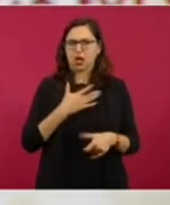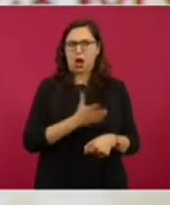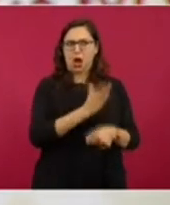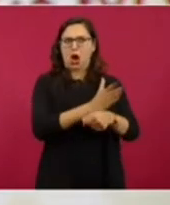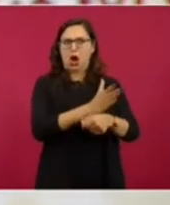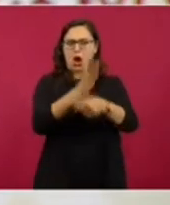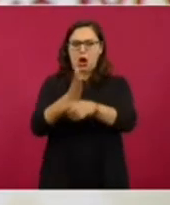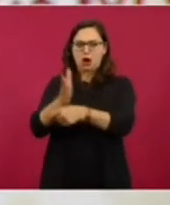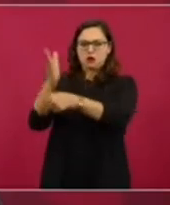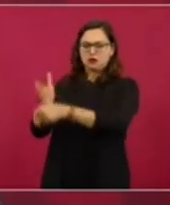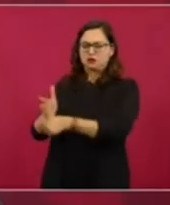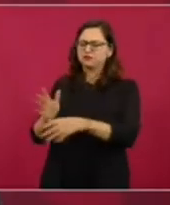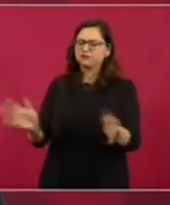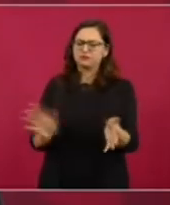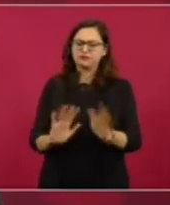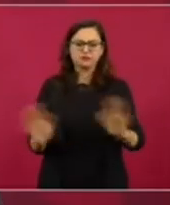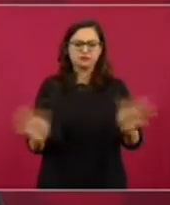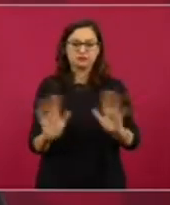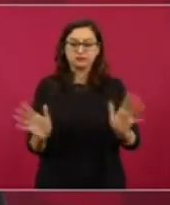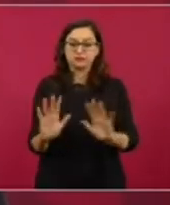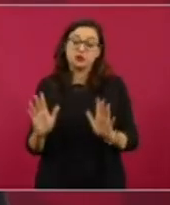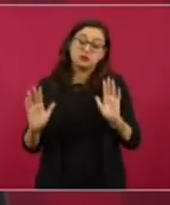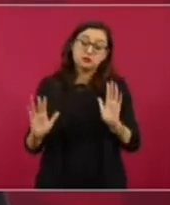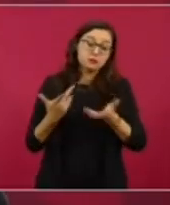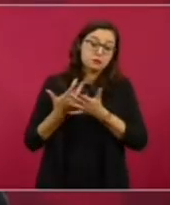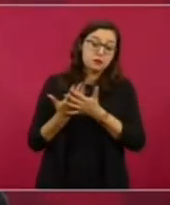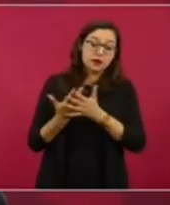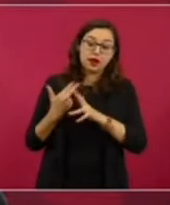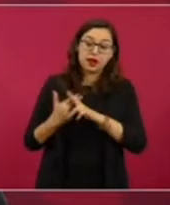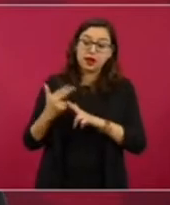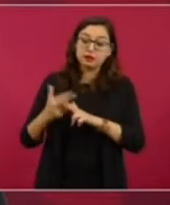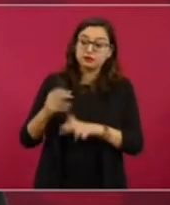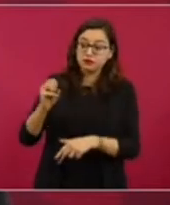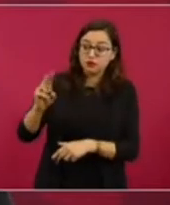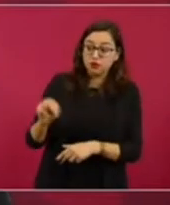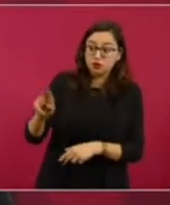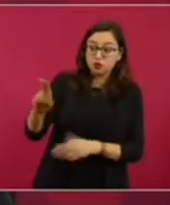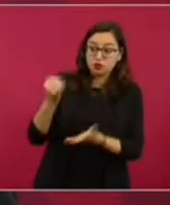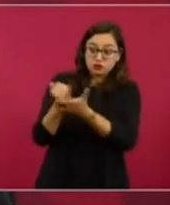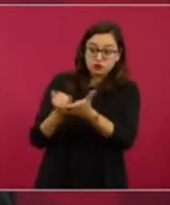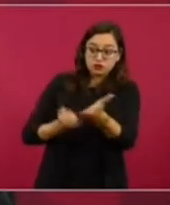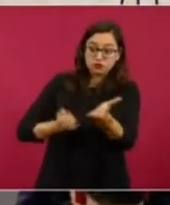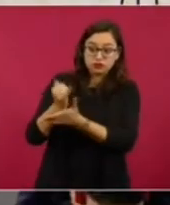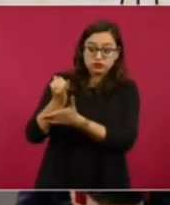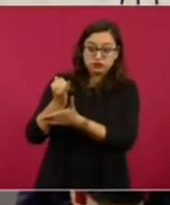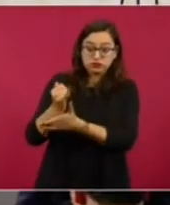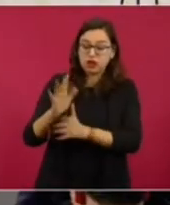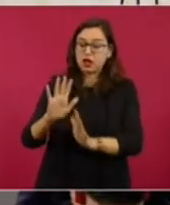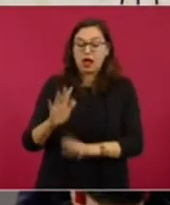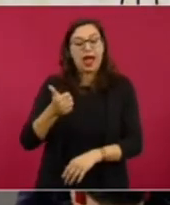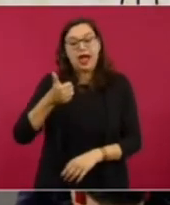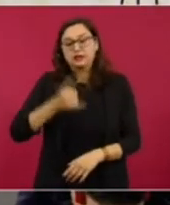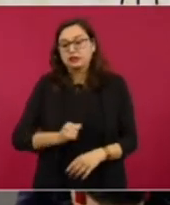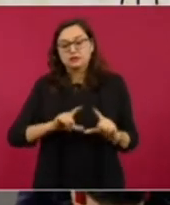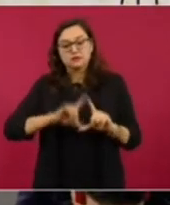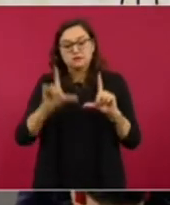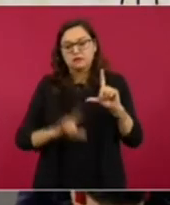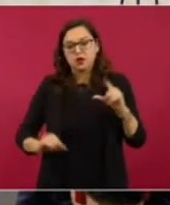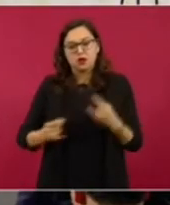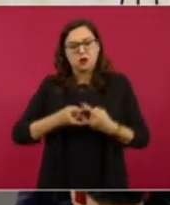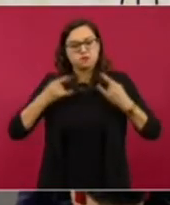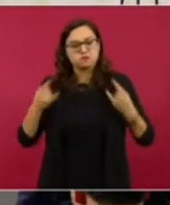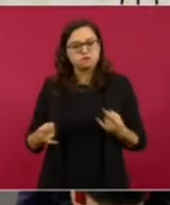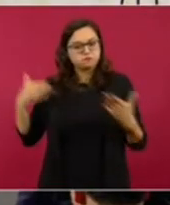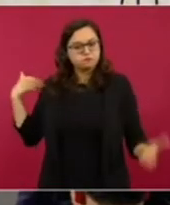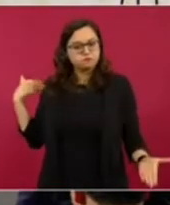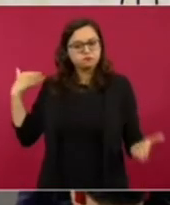multilaterales, que en su caso aprobase el Consejo de Seguridad de la ONU. Esa sido la postura histórica de nuestro país. En eso